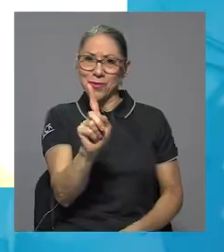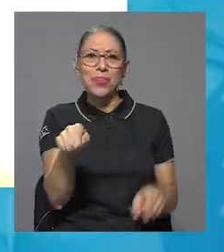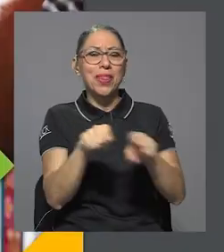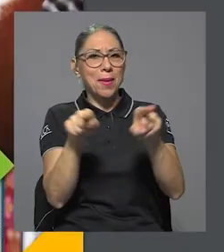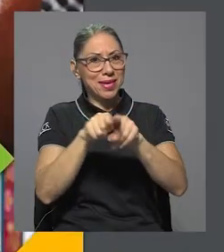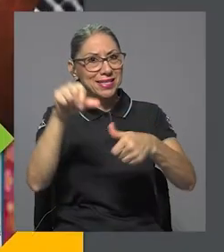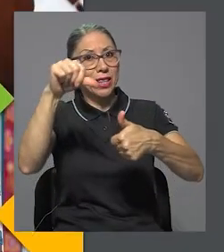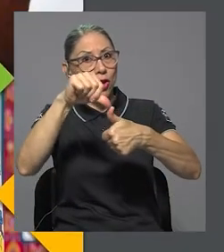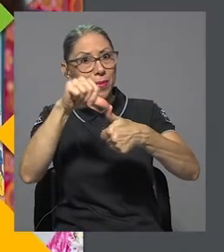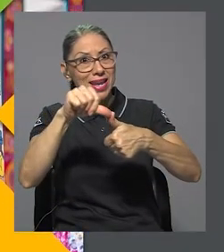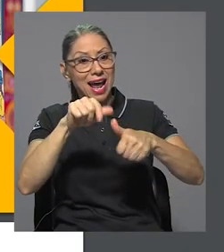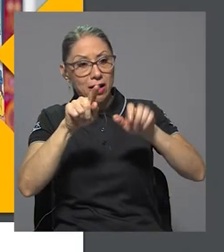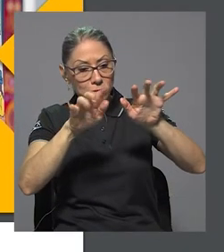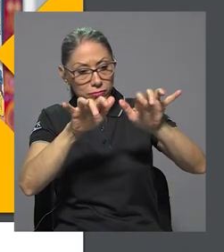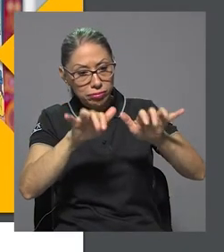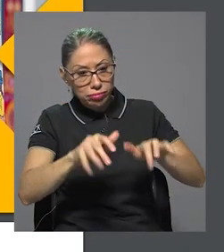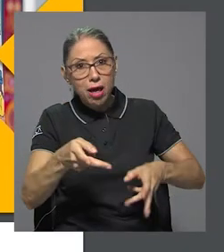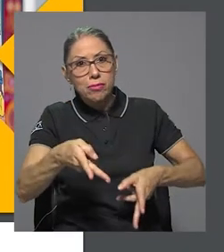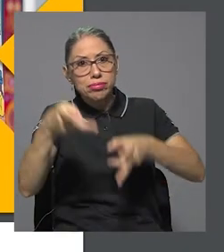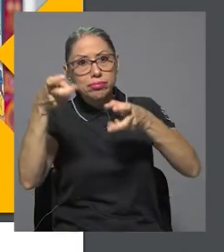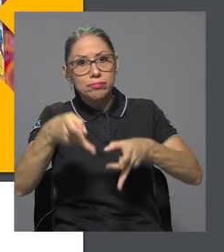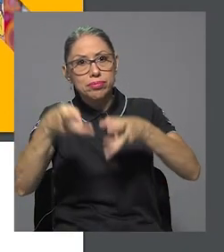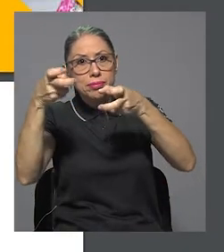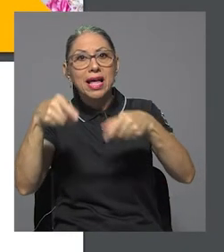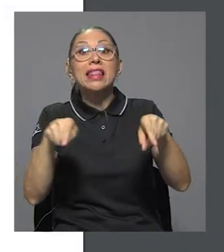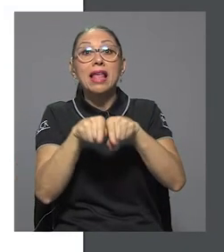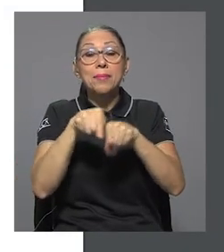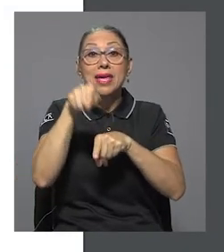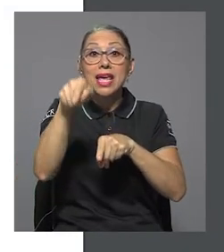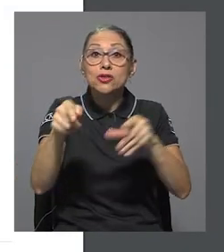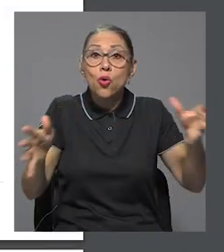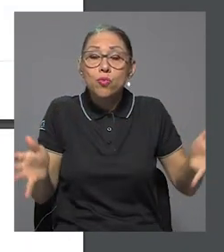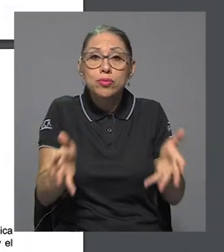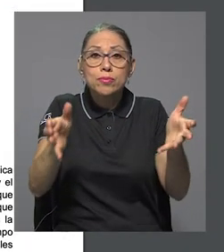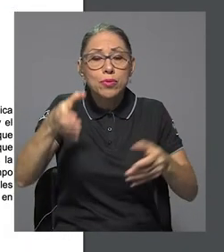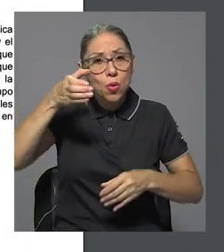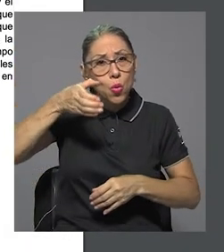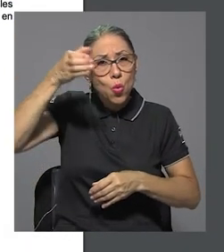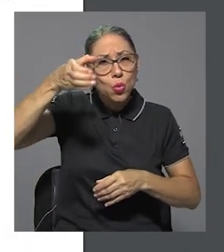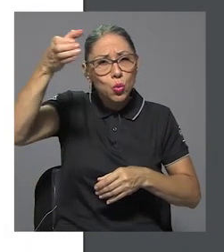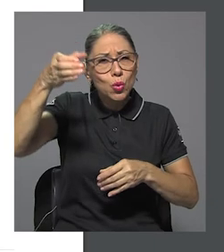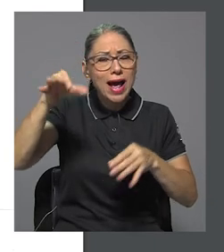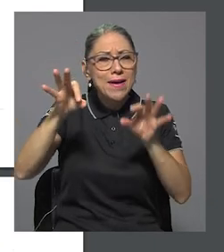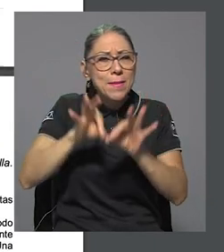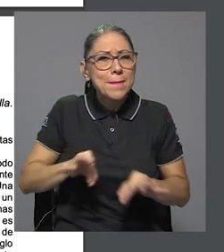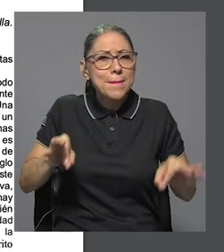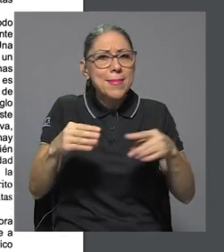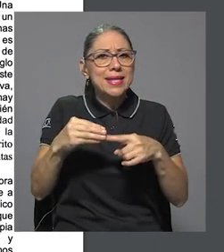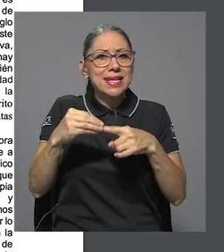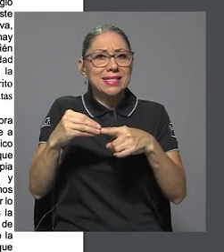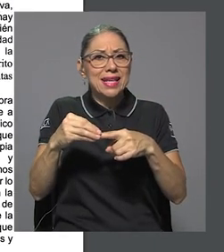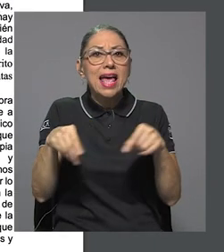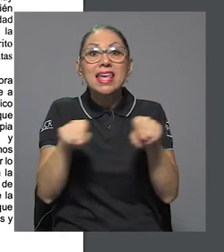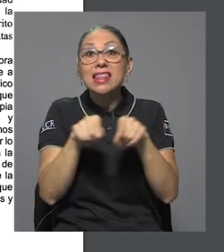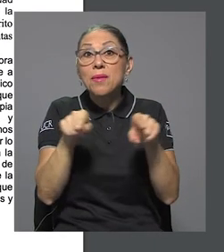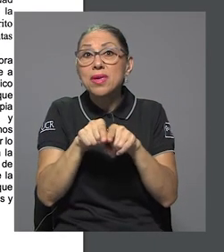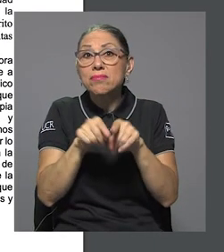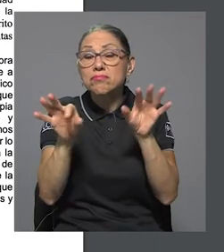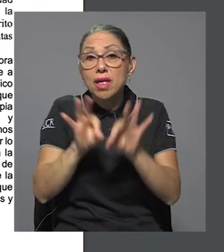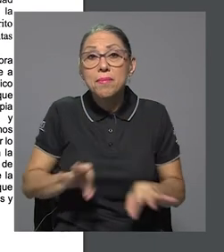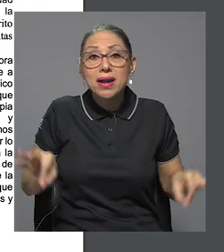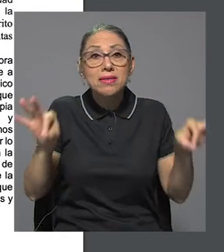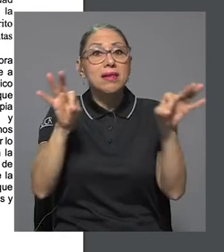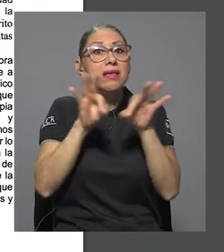de Centroamérica. Además, genera cultura, genera pertinencia y algo que es muy importante para el estudiante es la